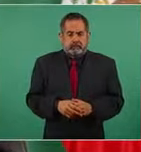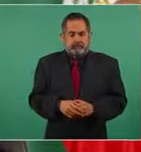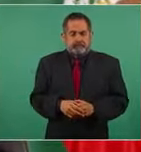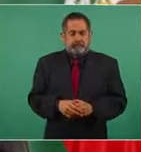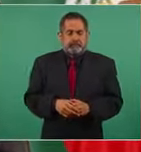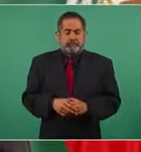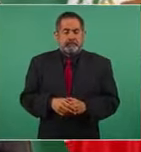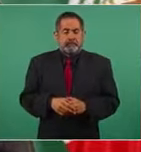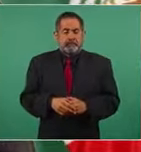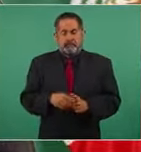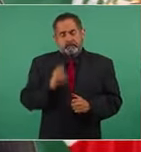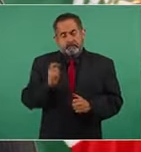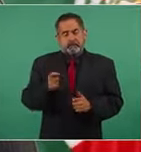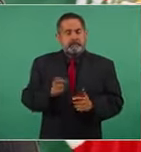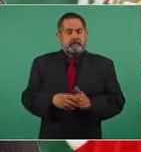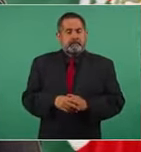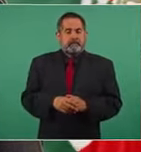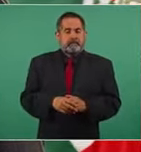que no